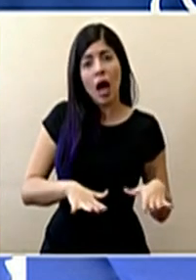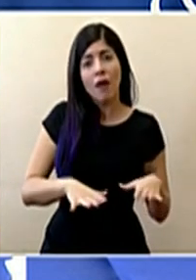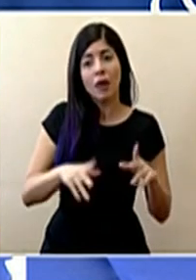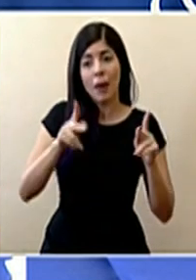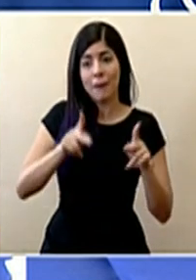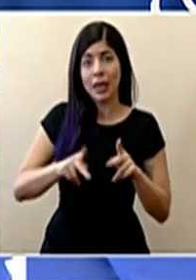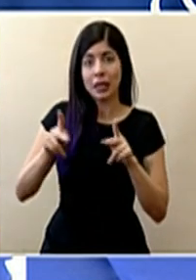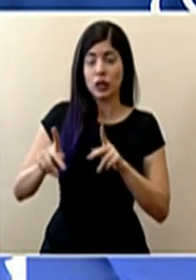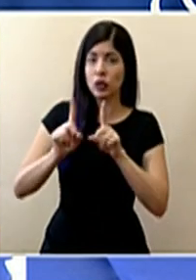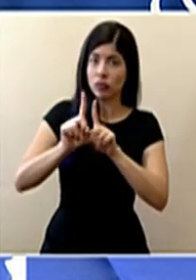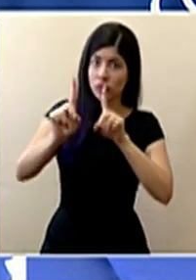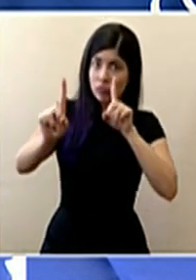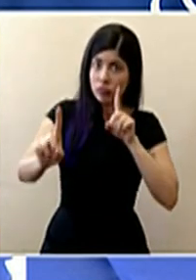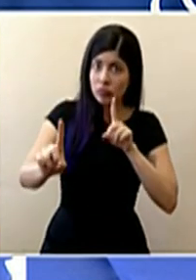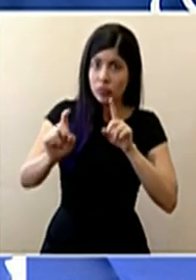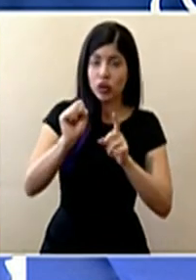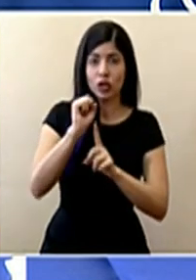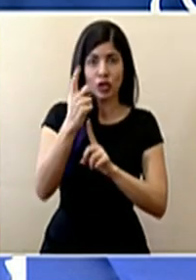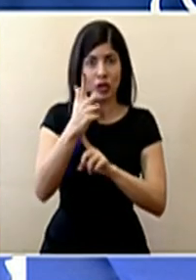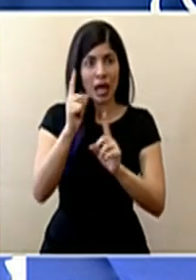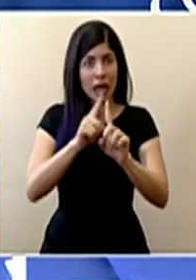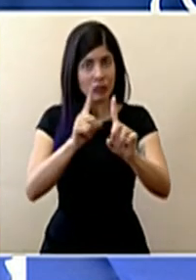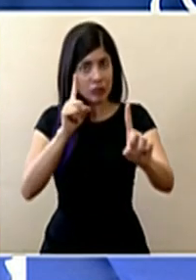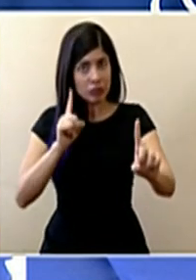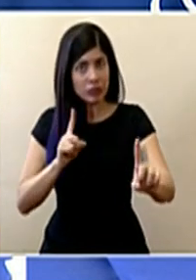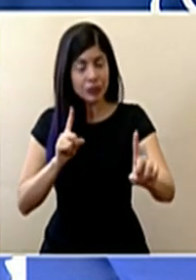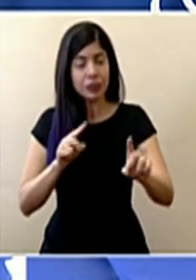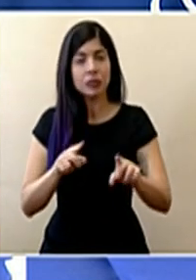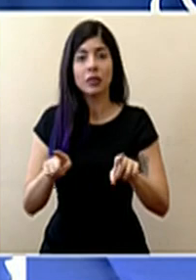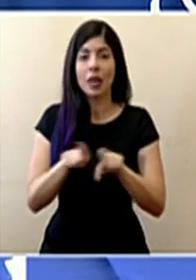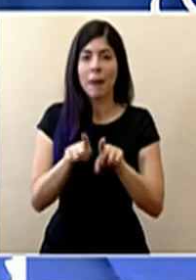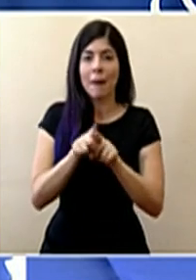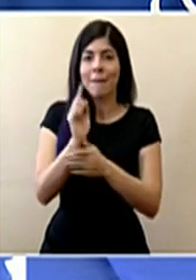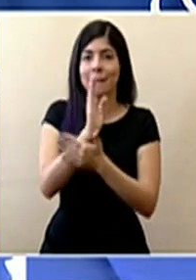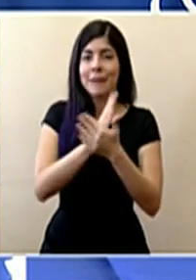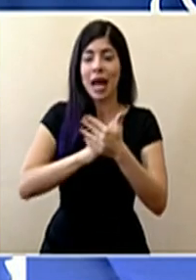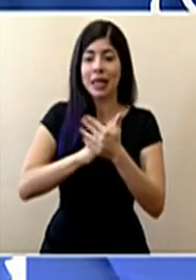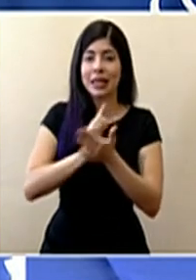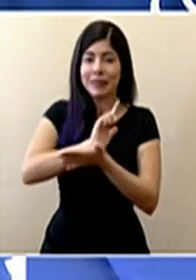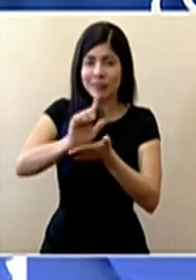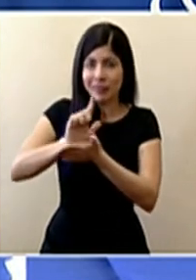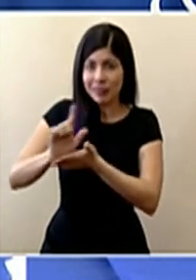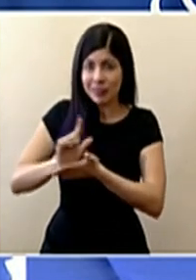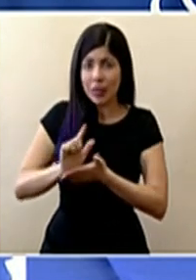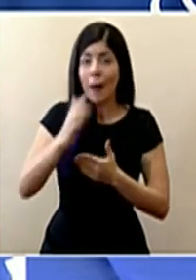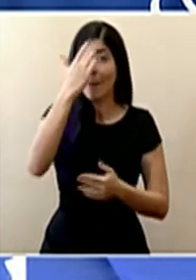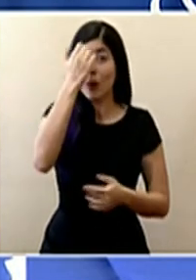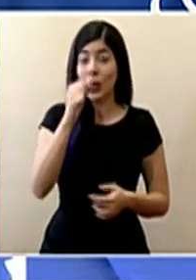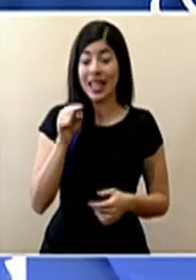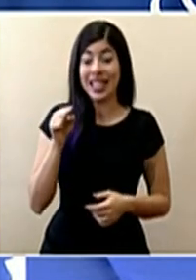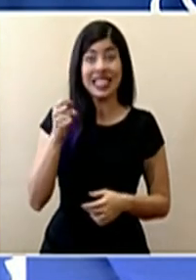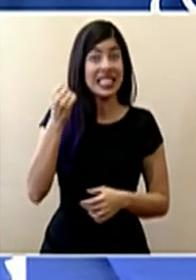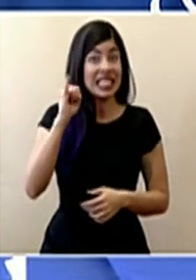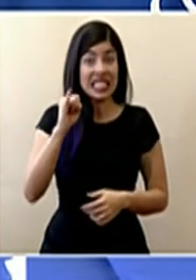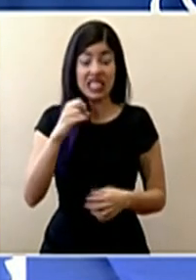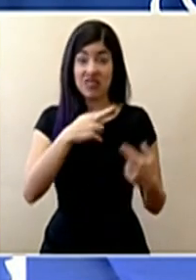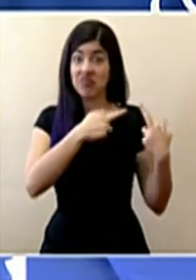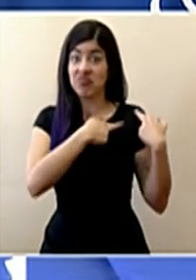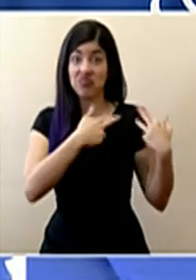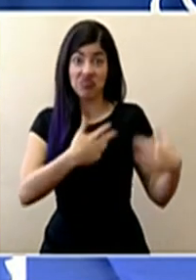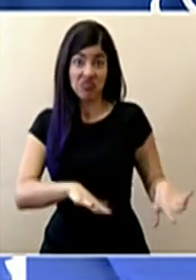distanciamiento físico y social y en la parte de las medidas de higiene, porque eso va, si no lo hacemos